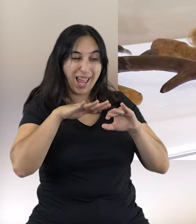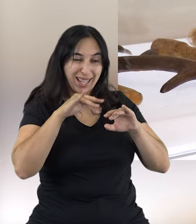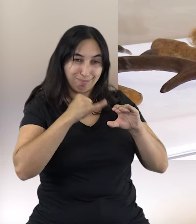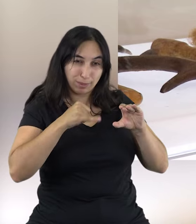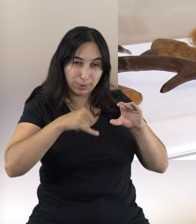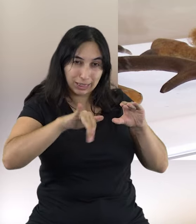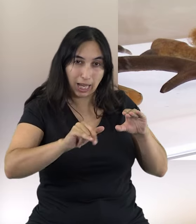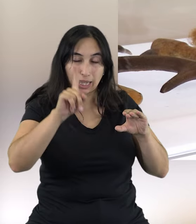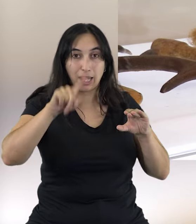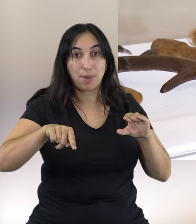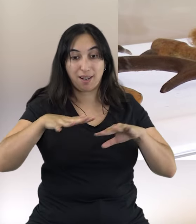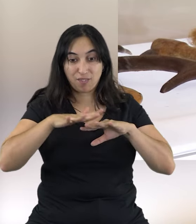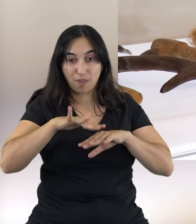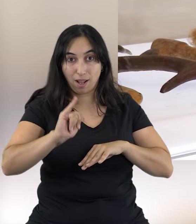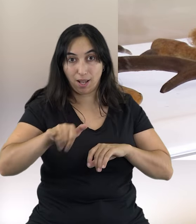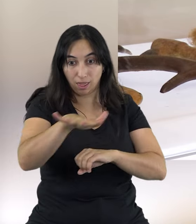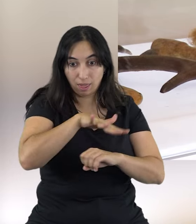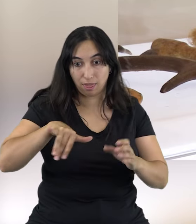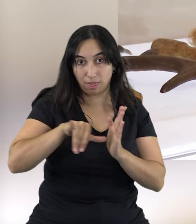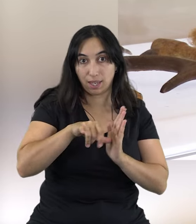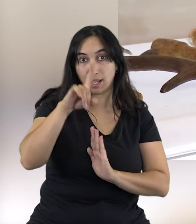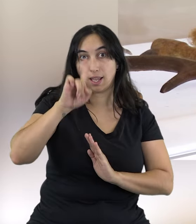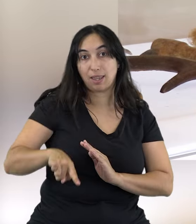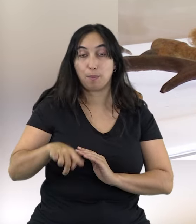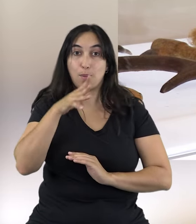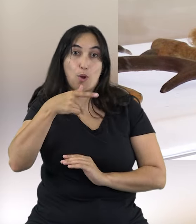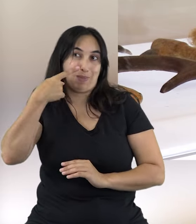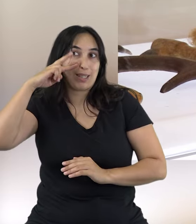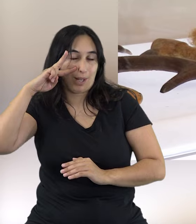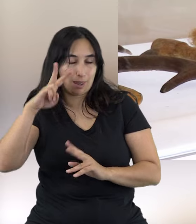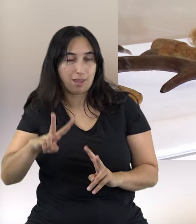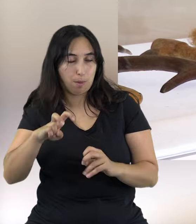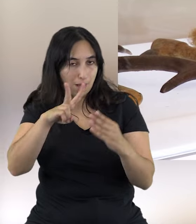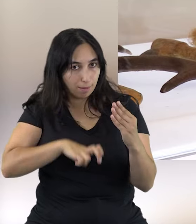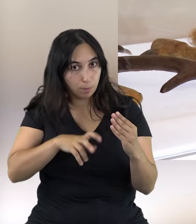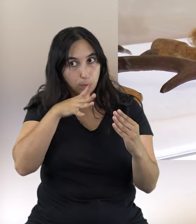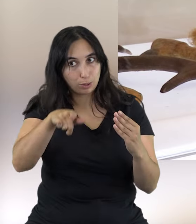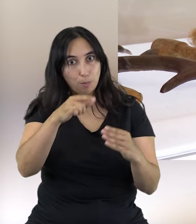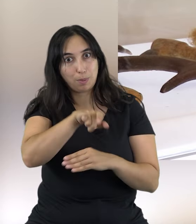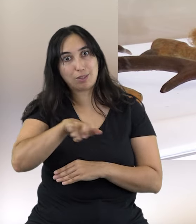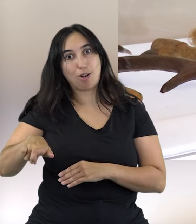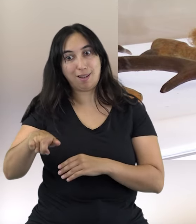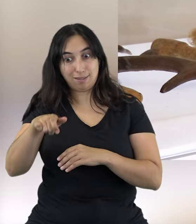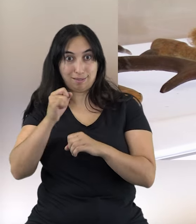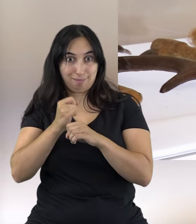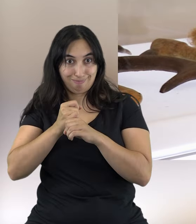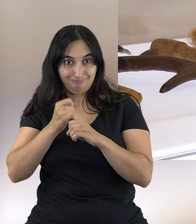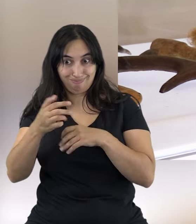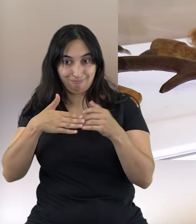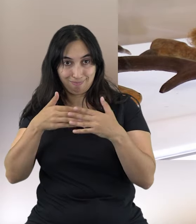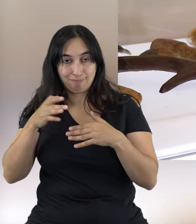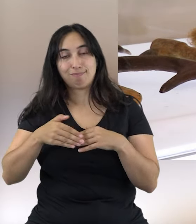sus agujeros, la identificación de fibras en el sedimento que lo rodeaba y la experimentación arqueológica, ha llevado a los autores del trabajo a esta conclusión.